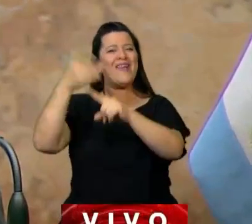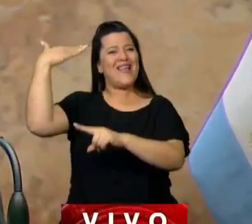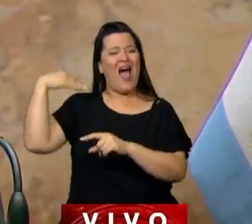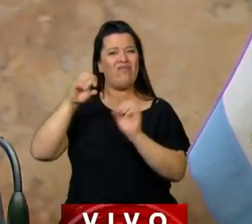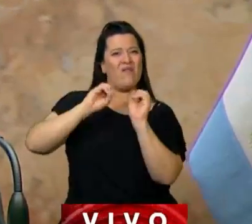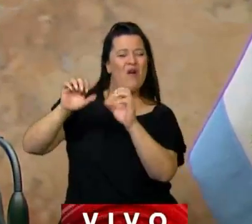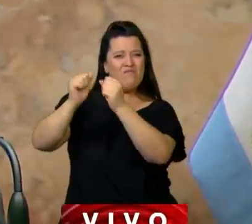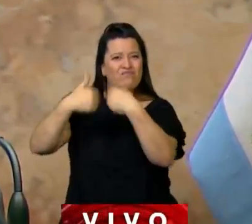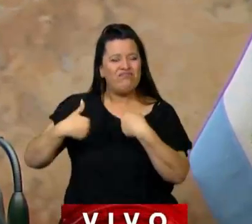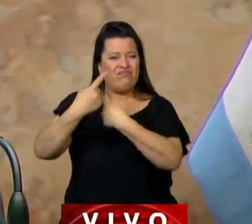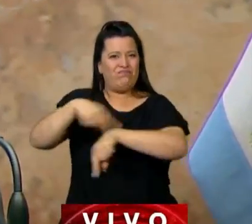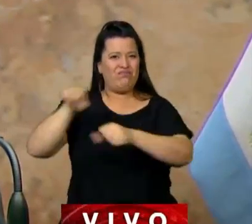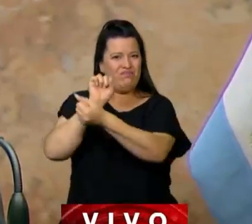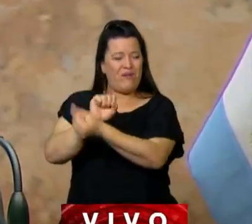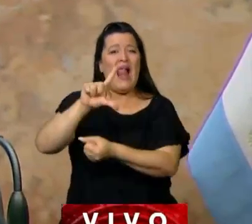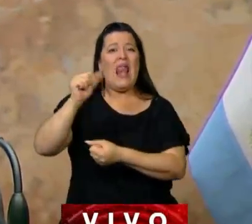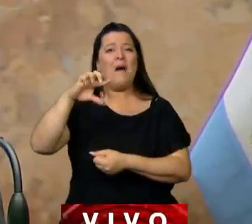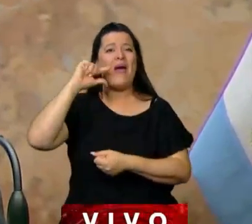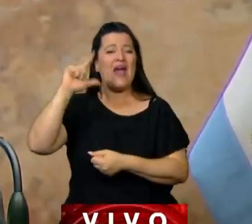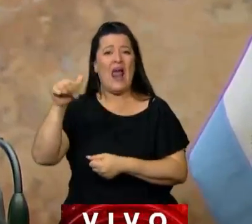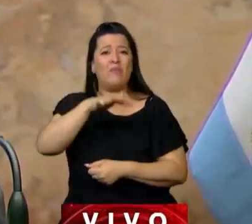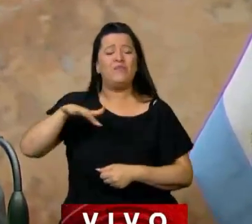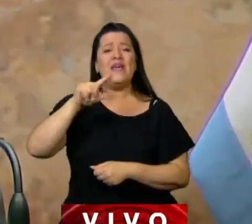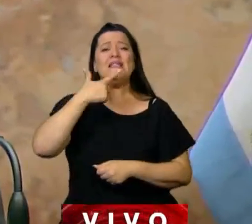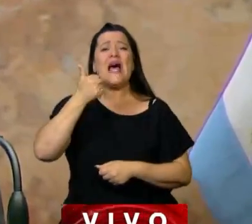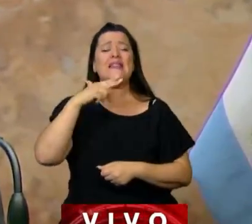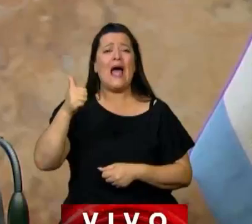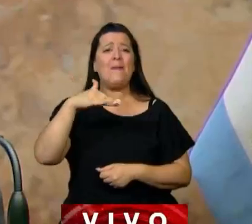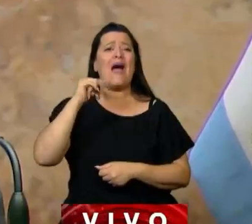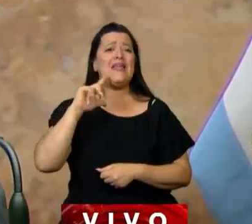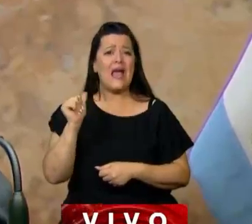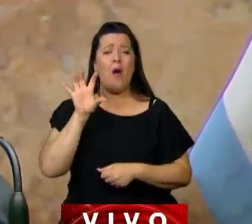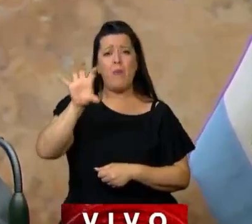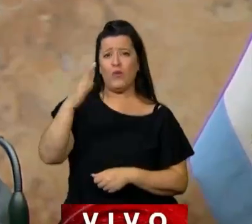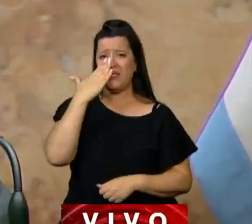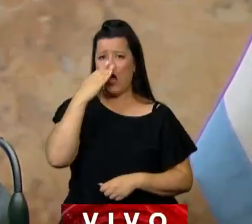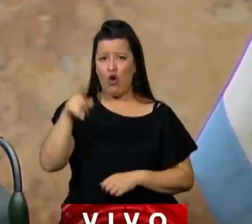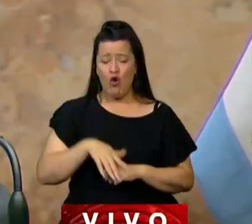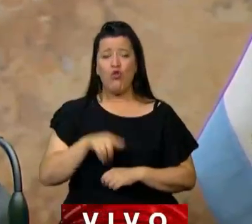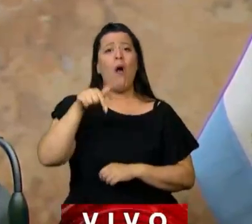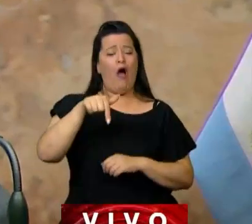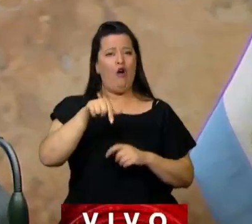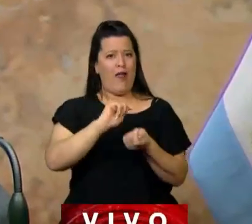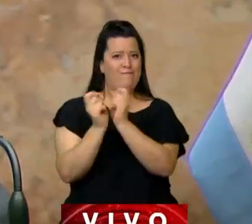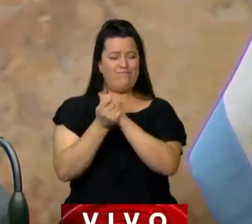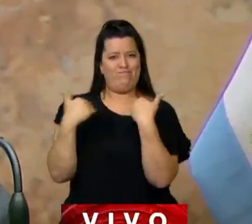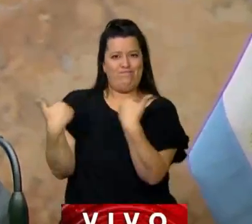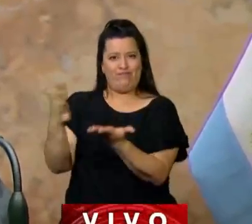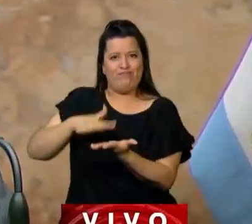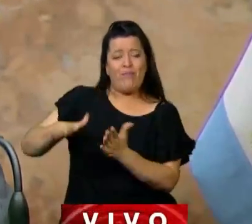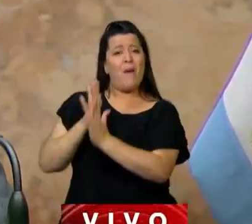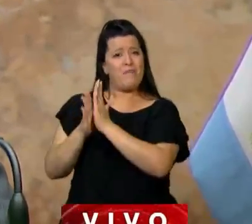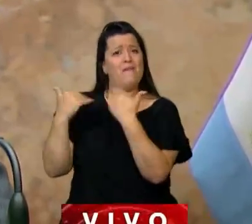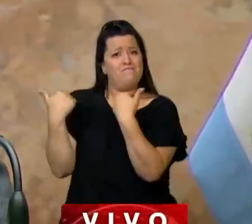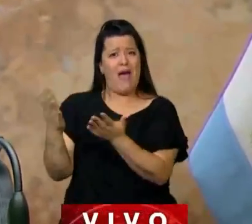detención La Perla, en el departamento de Santa María, provincia de Córdoba. Transferencia a título gratuito a la